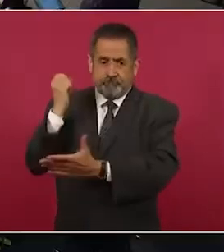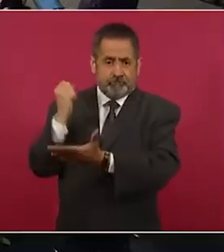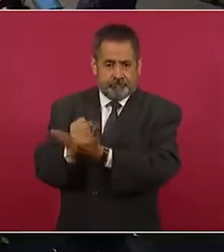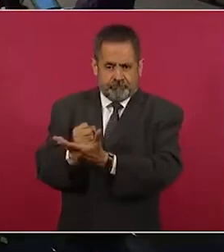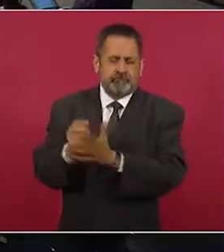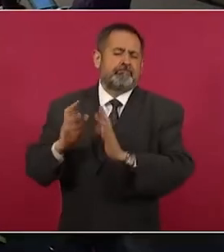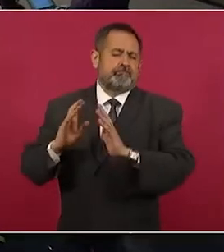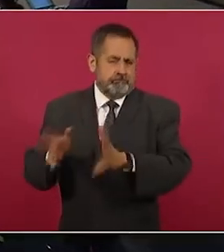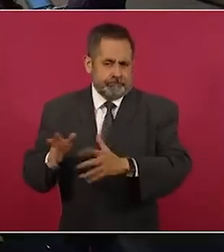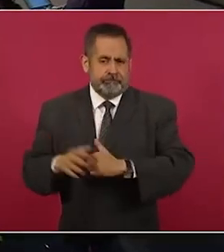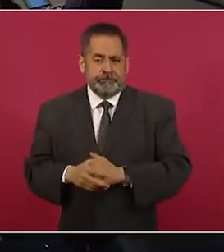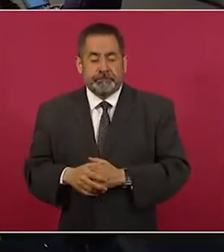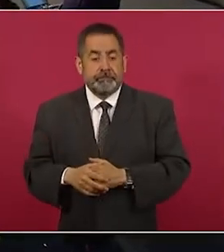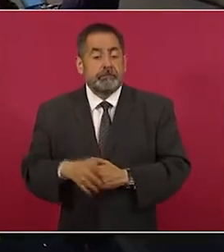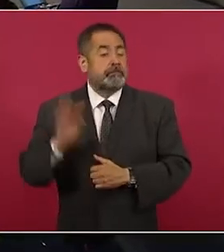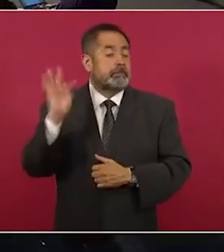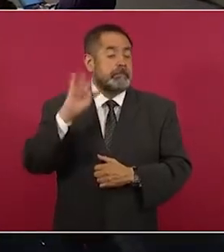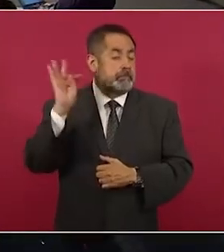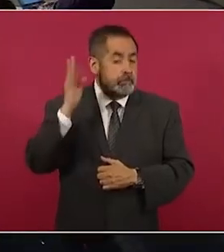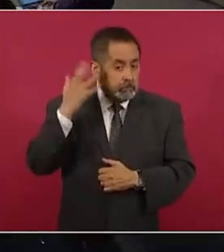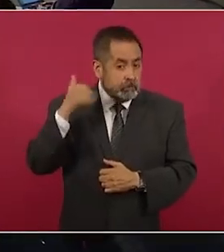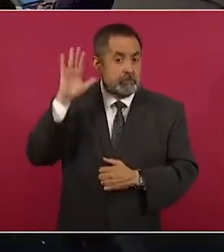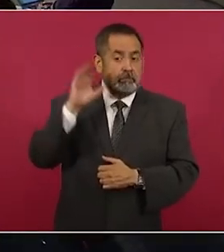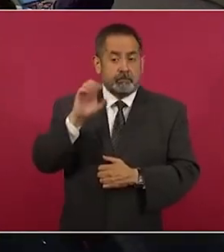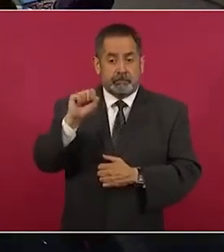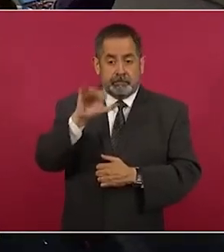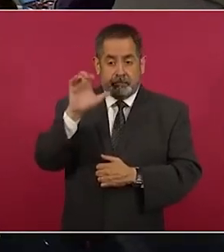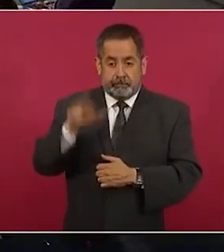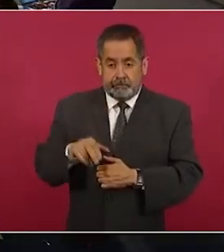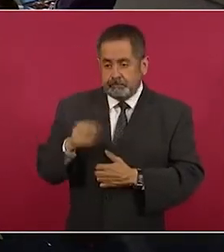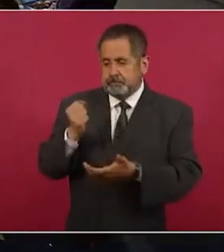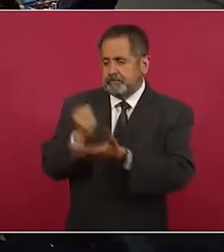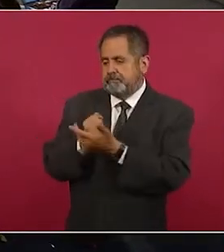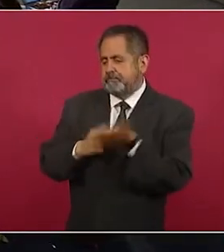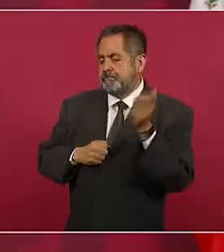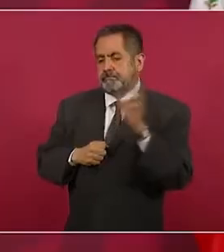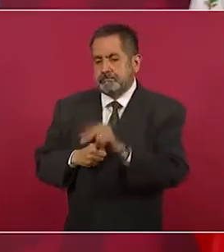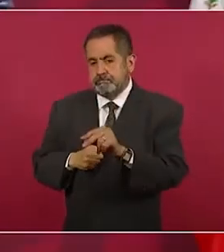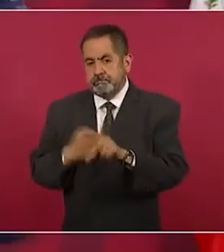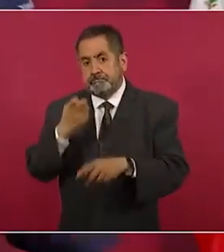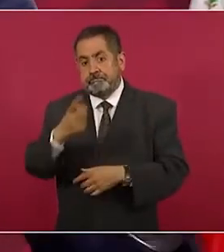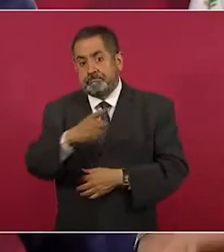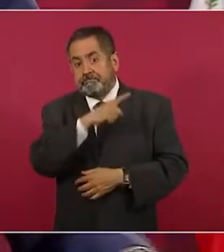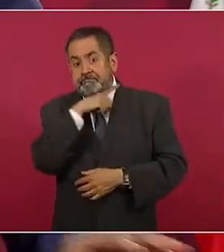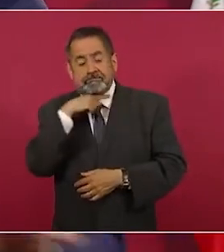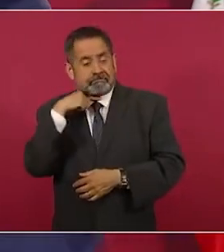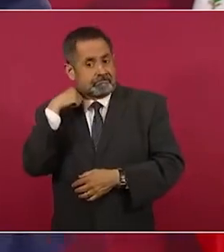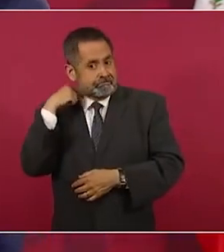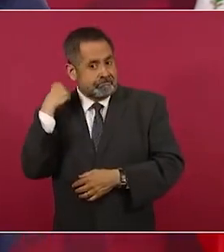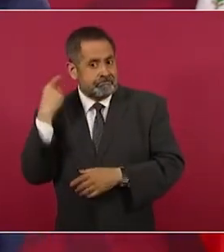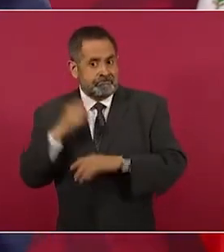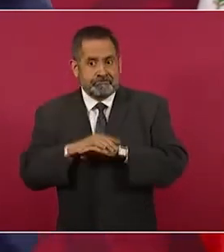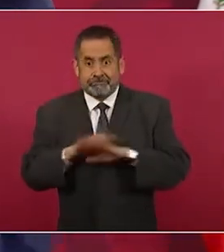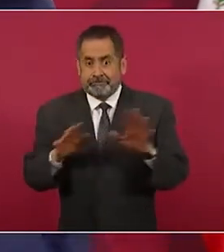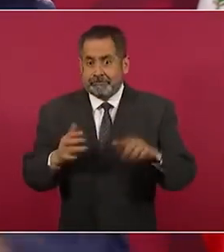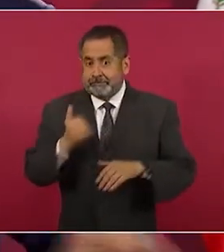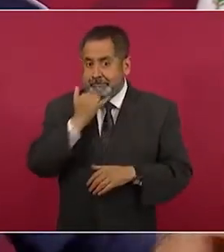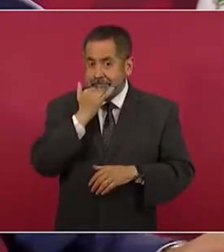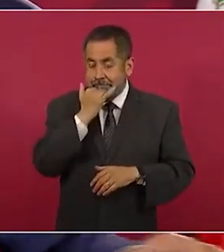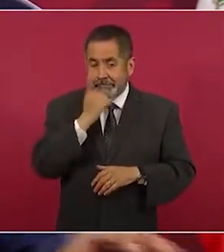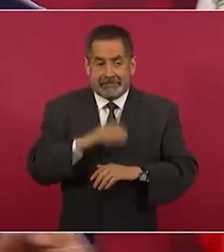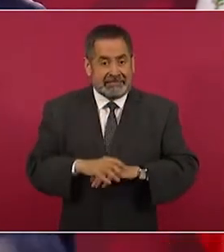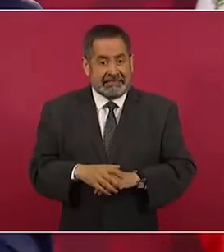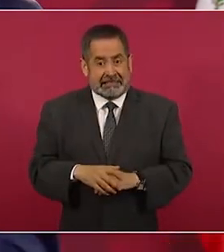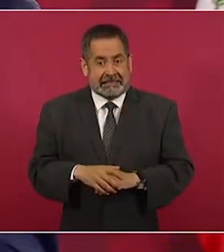Si lo hubiesen declarado inconstitucional, entonces sí, nos